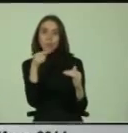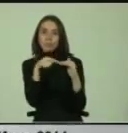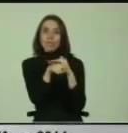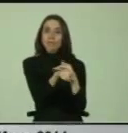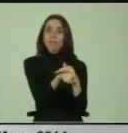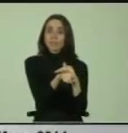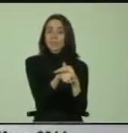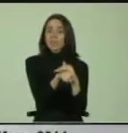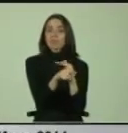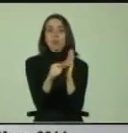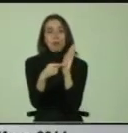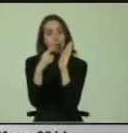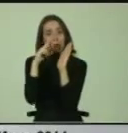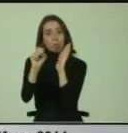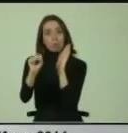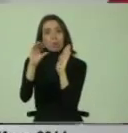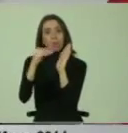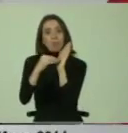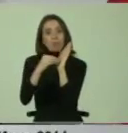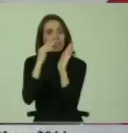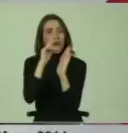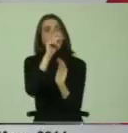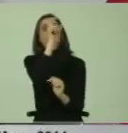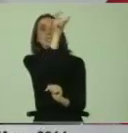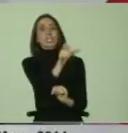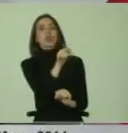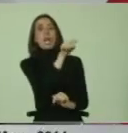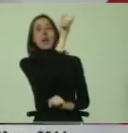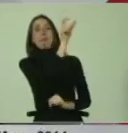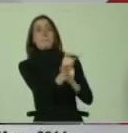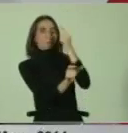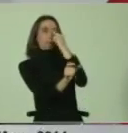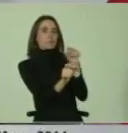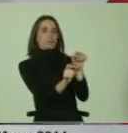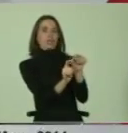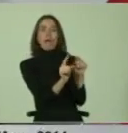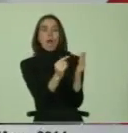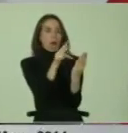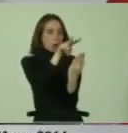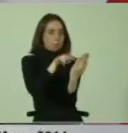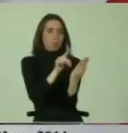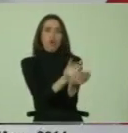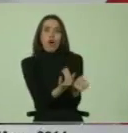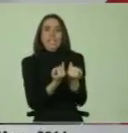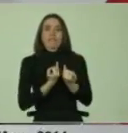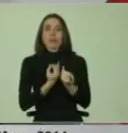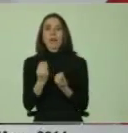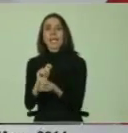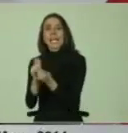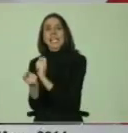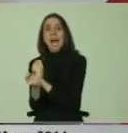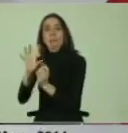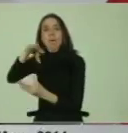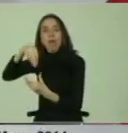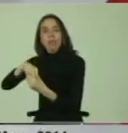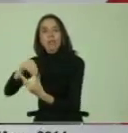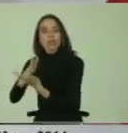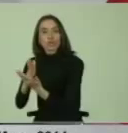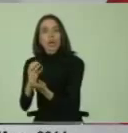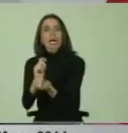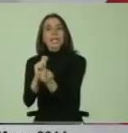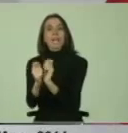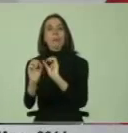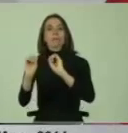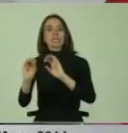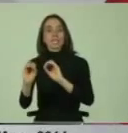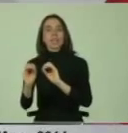Y como el diagnóstico está centrado en el sujeto, no ofrece información para ver qué tenemos que cambiar en la escuela y en la enseñanza para